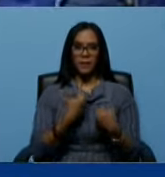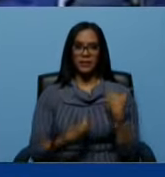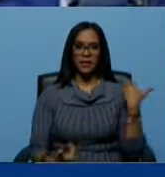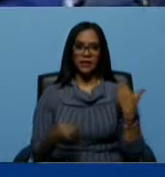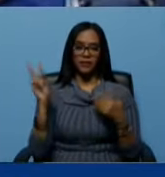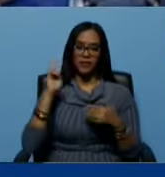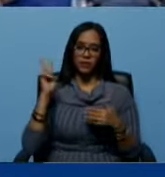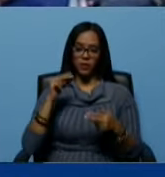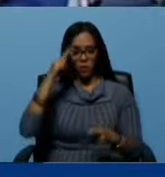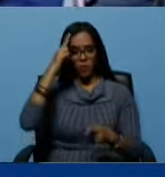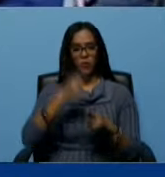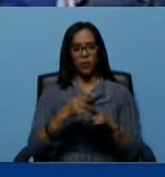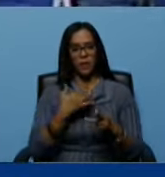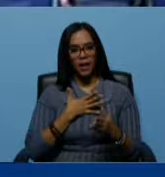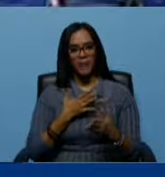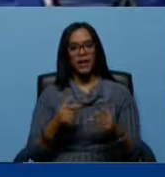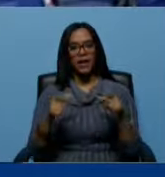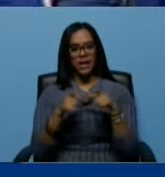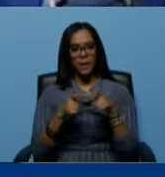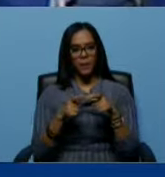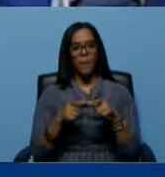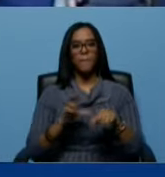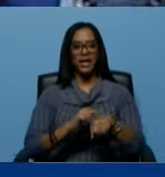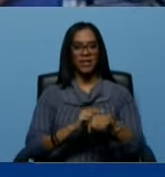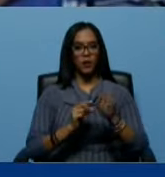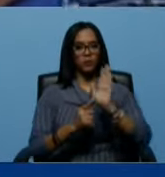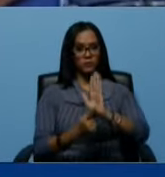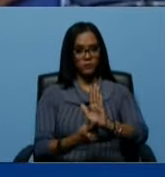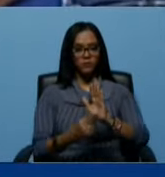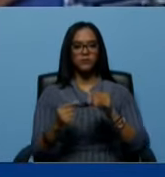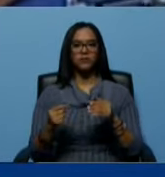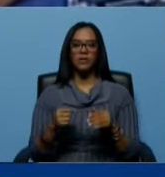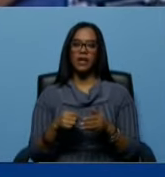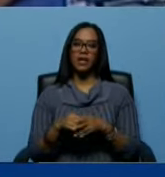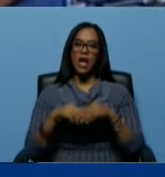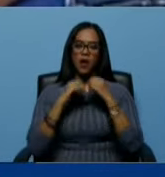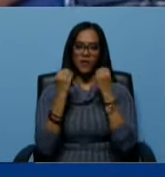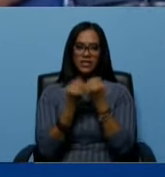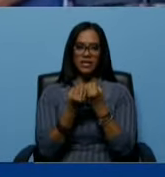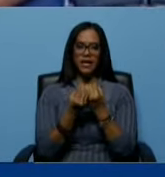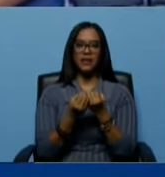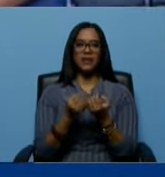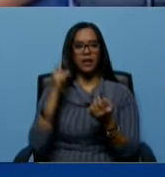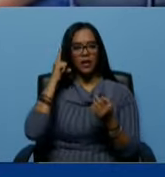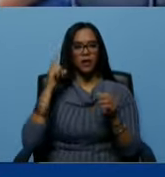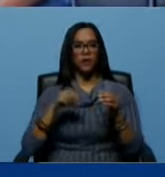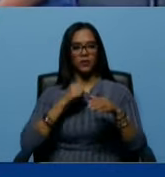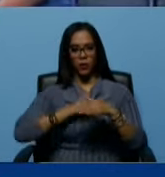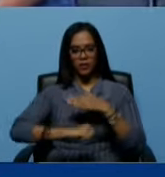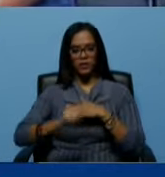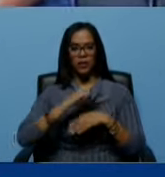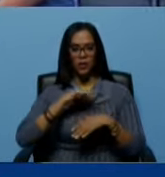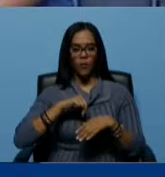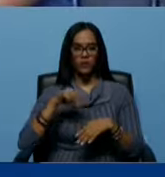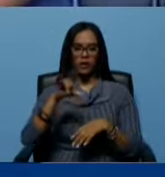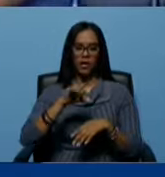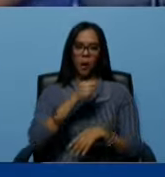representación de todo lo que es el equipo médico del departamento de ginecología y obstetricia de nuestro querido hospital,